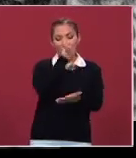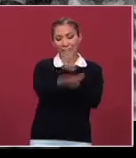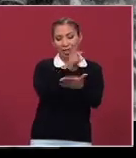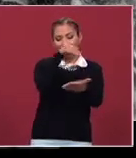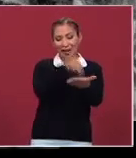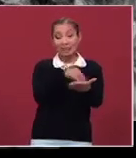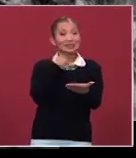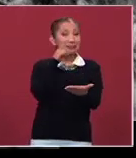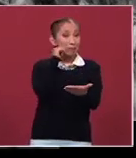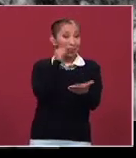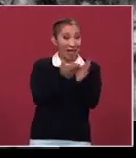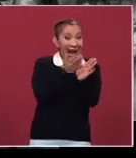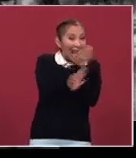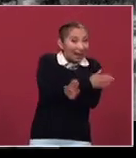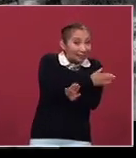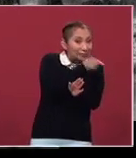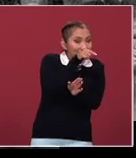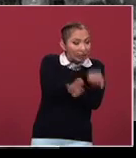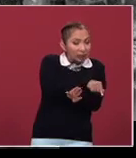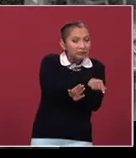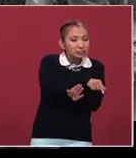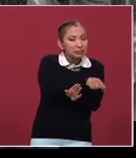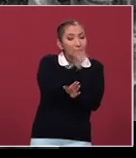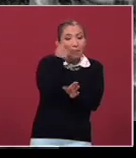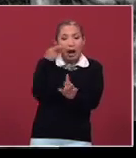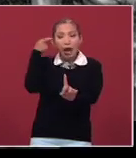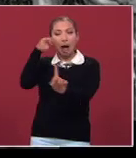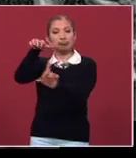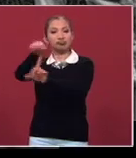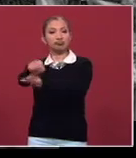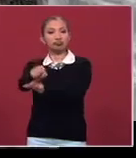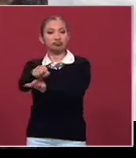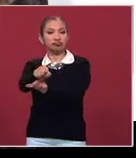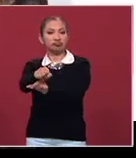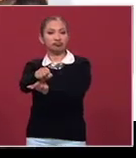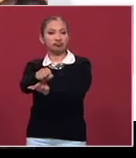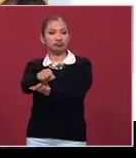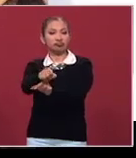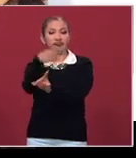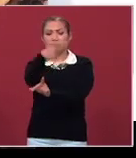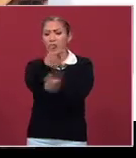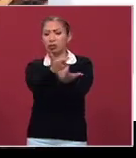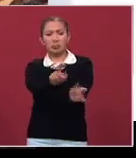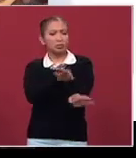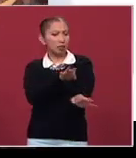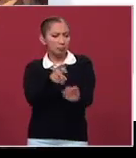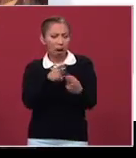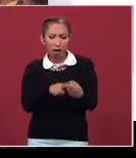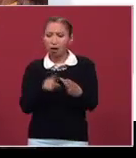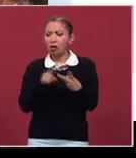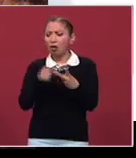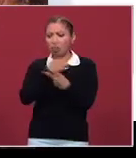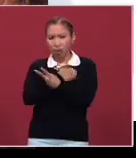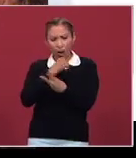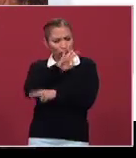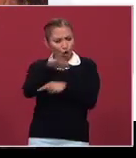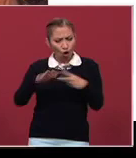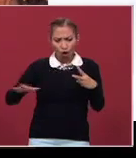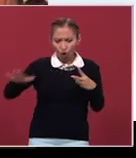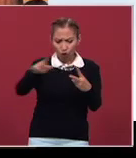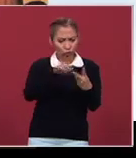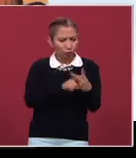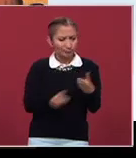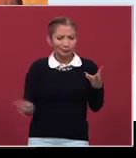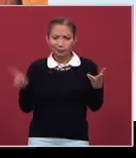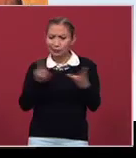planteó el zapatismo en su momento, eran para alcanzar estas cuestiones, ¿no? Libertad de trabajo, educación para todos,